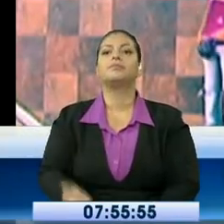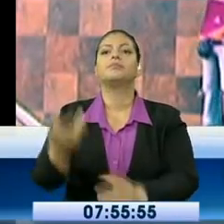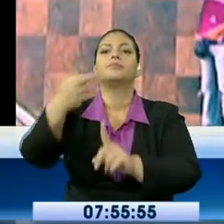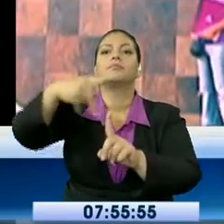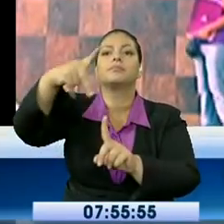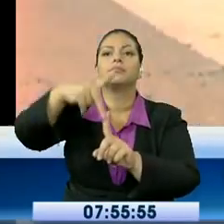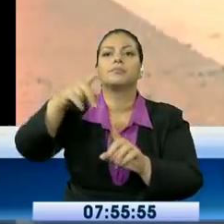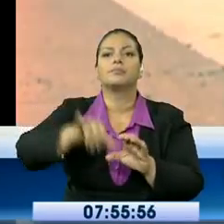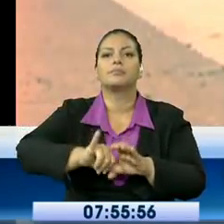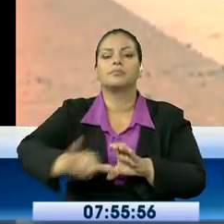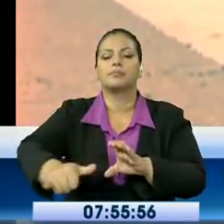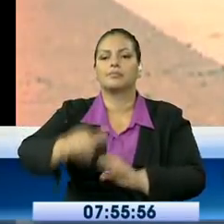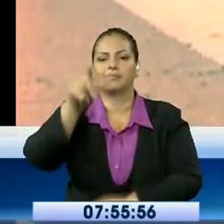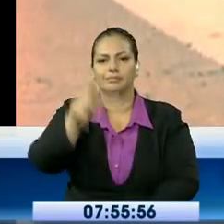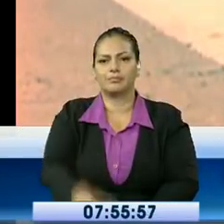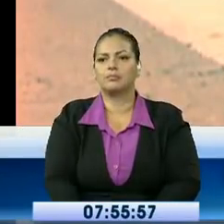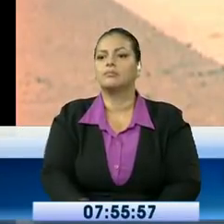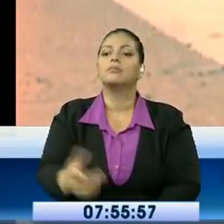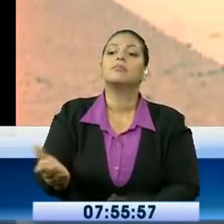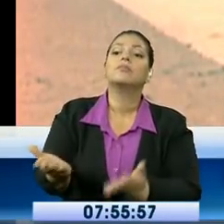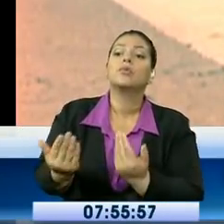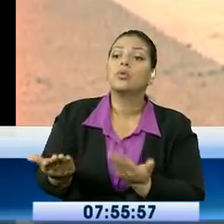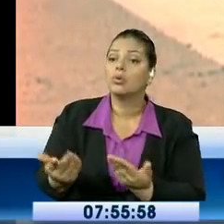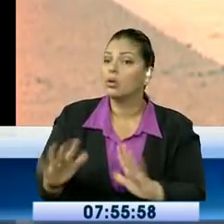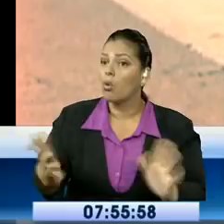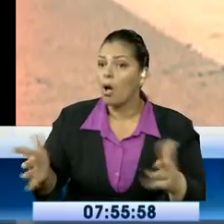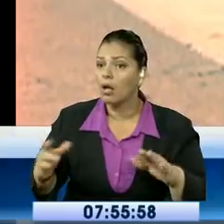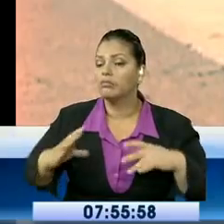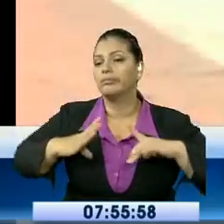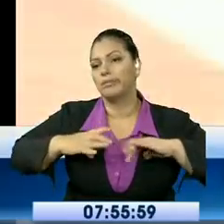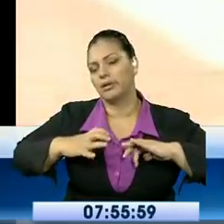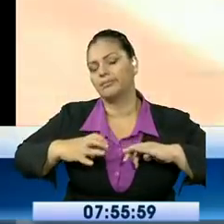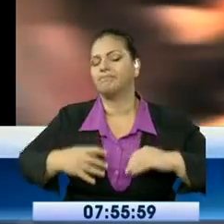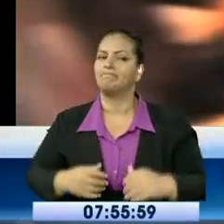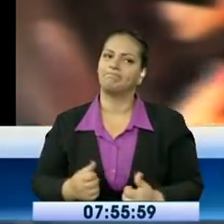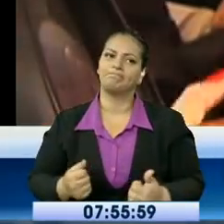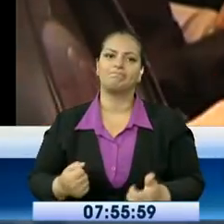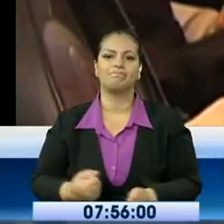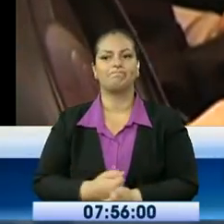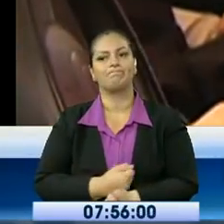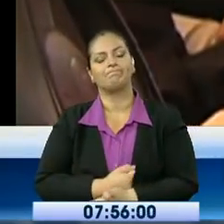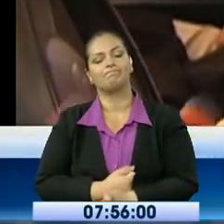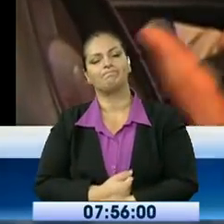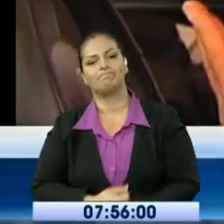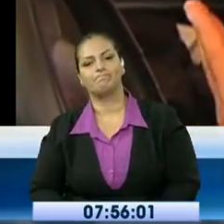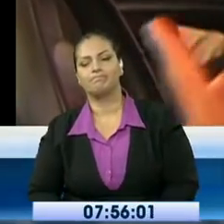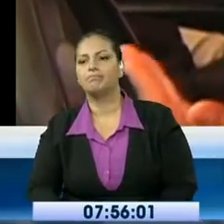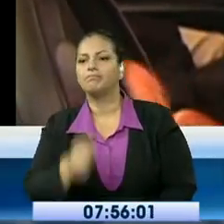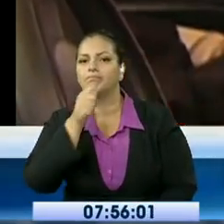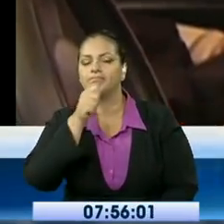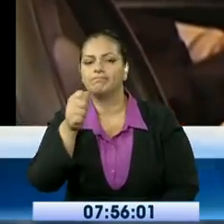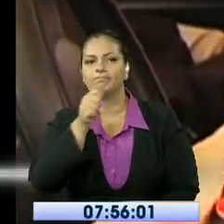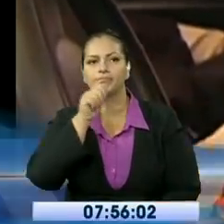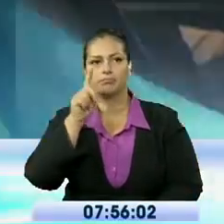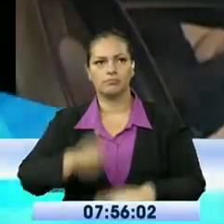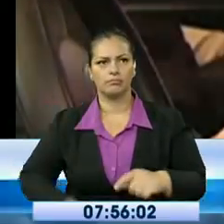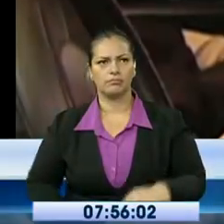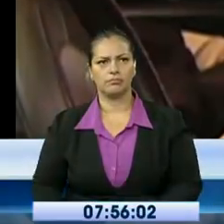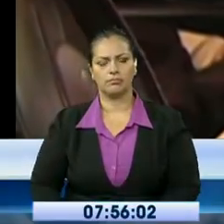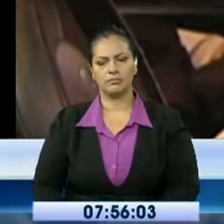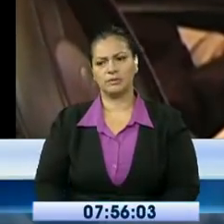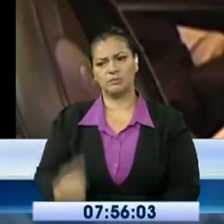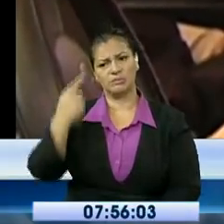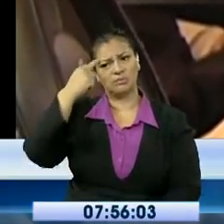vacaciones. Por otra parte, los usuarios tienen diferentes posturas. Y no sé, pues, o ¿cuál sería la